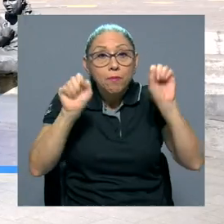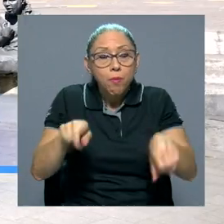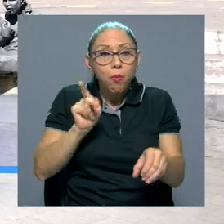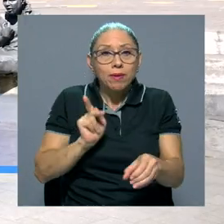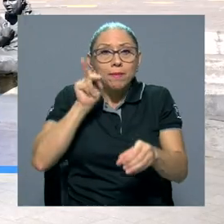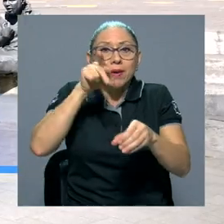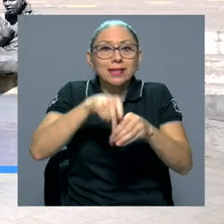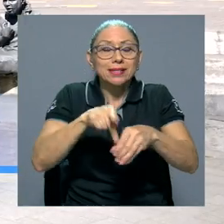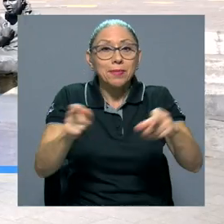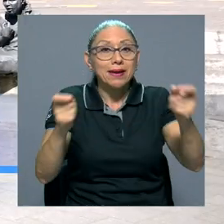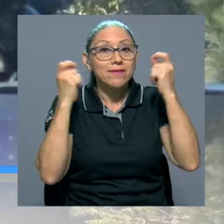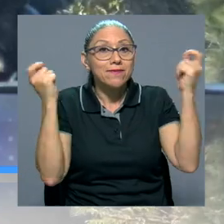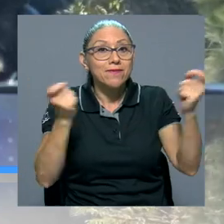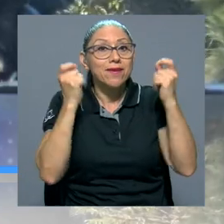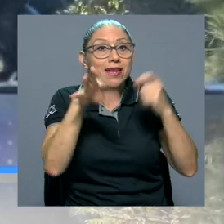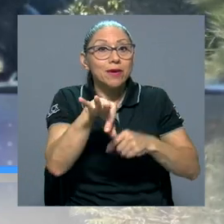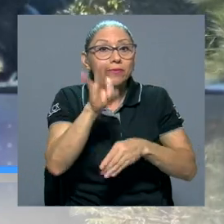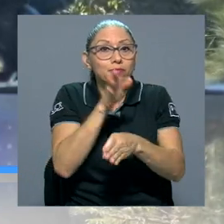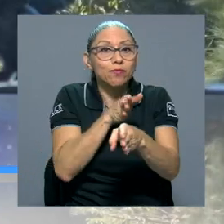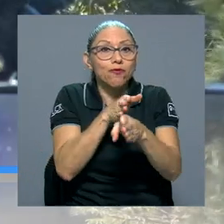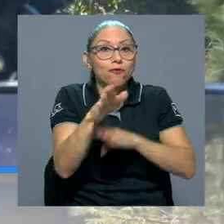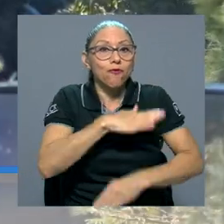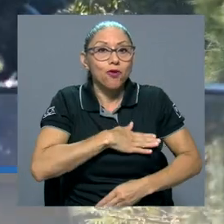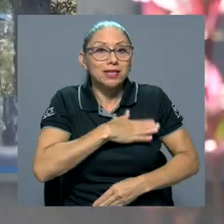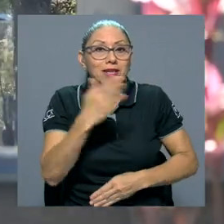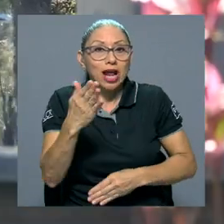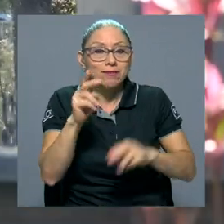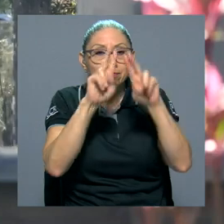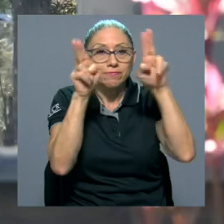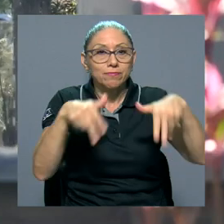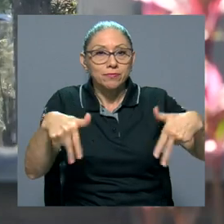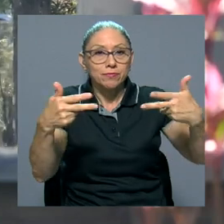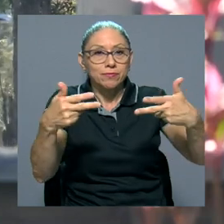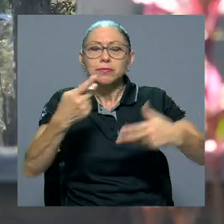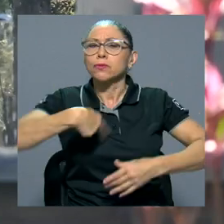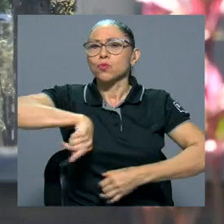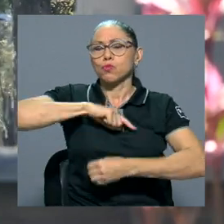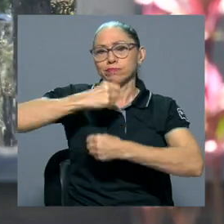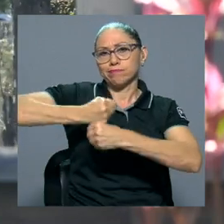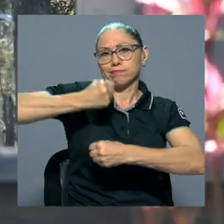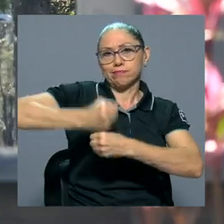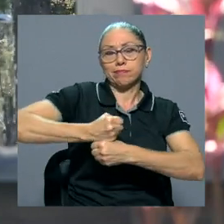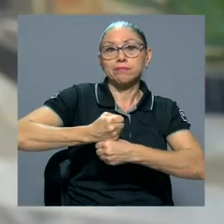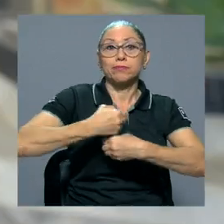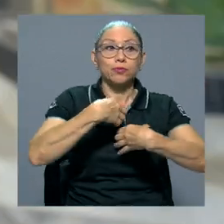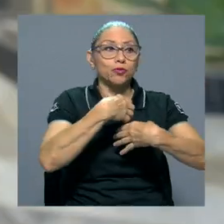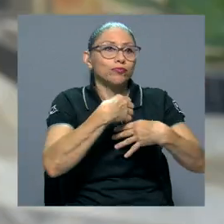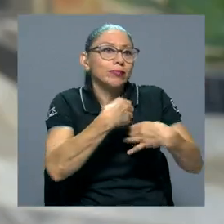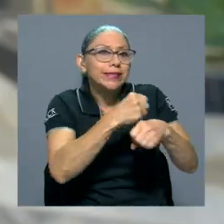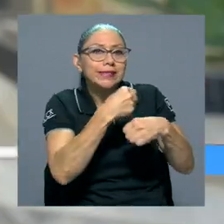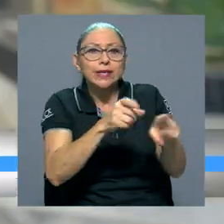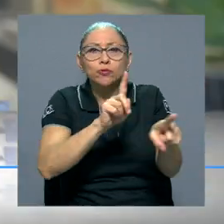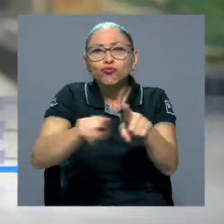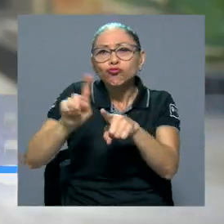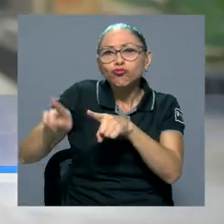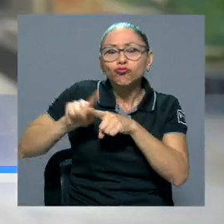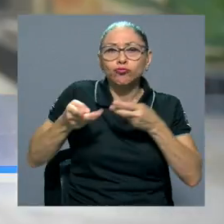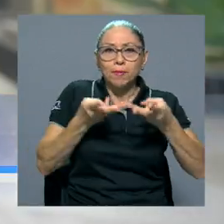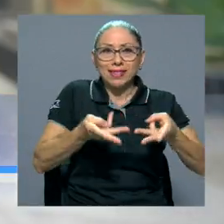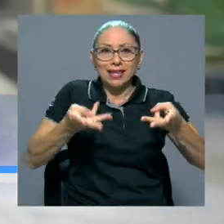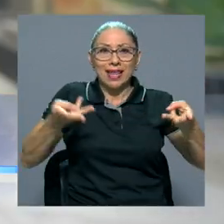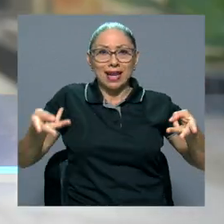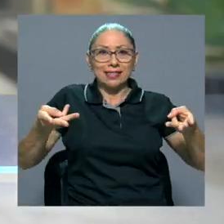participar de la feria vocacional en modalidad virtual. Estamos trabajando en la producción de un conjunto de materiales